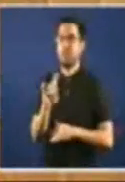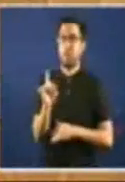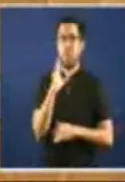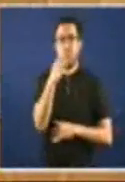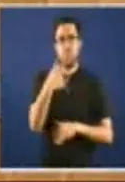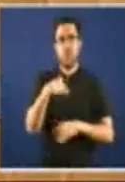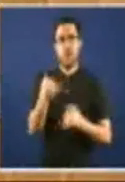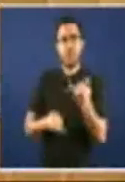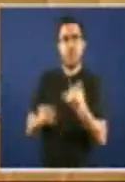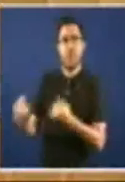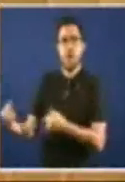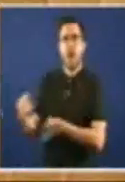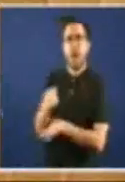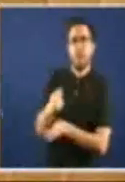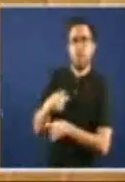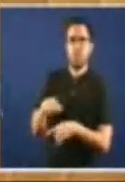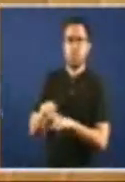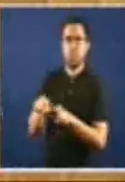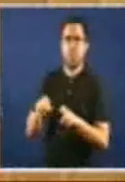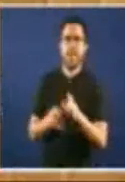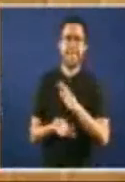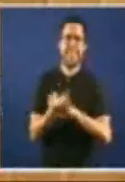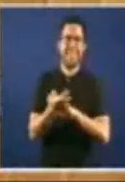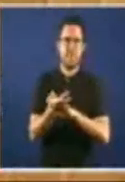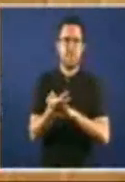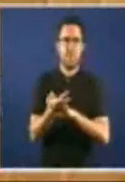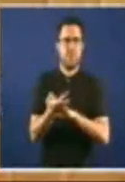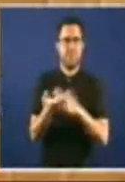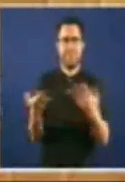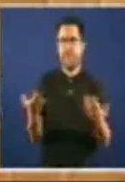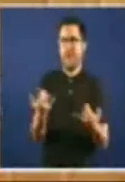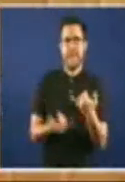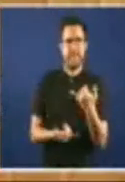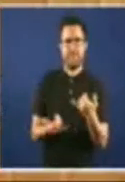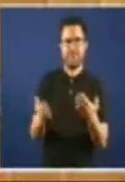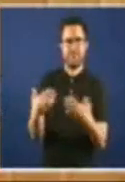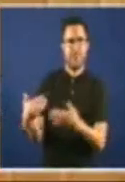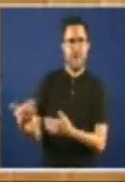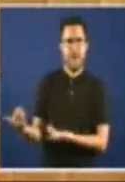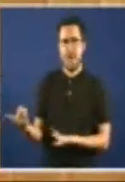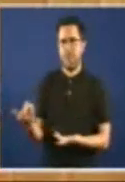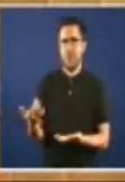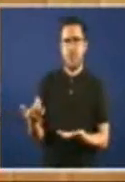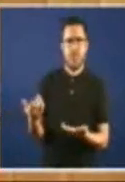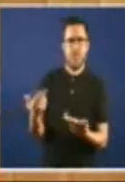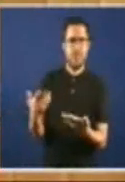a cooperación, de axuda a creación de empresas É nula desde todos os puntos de vista